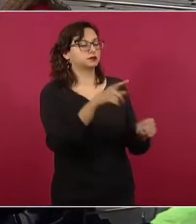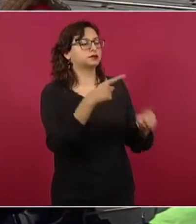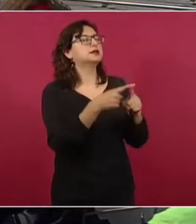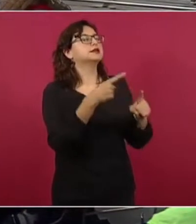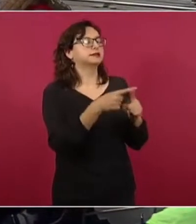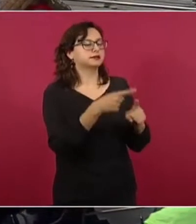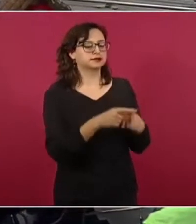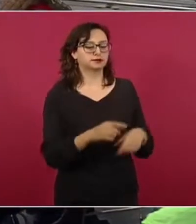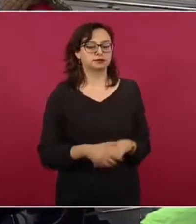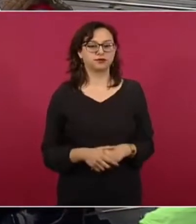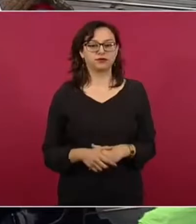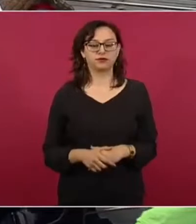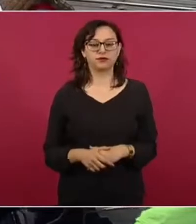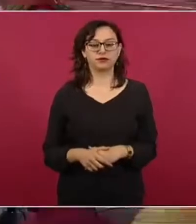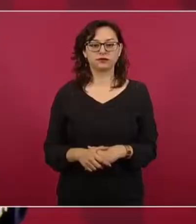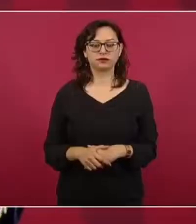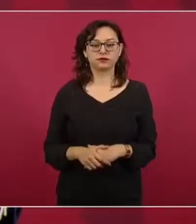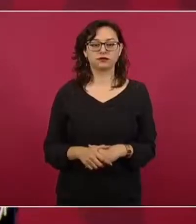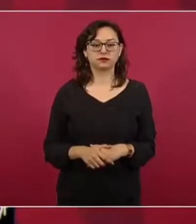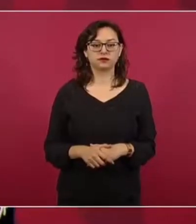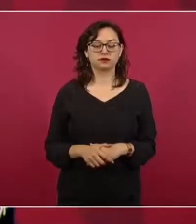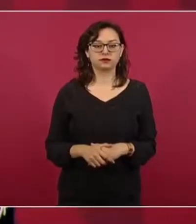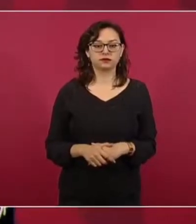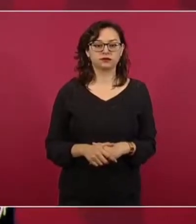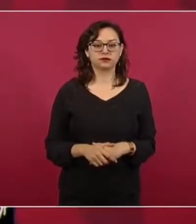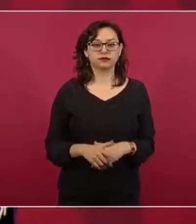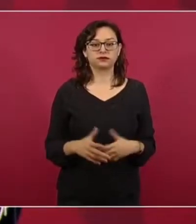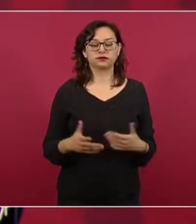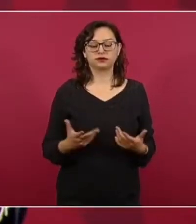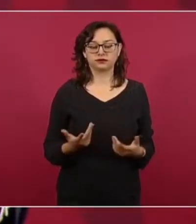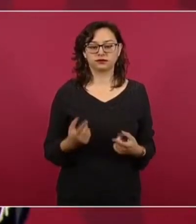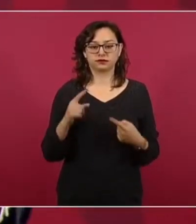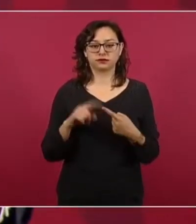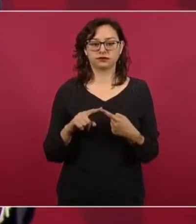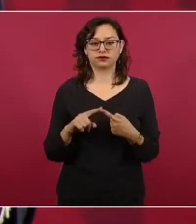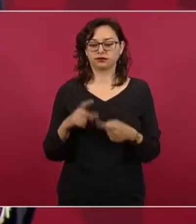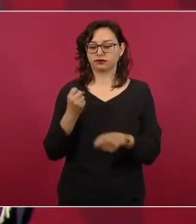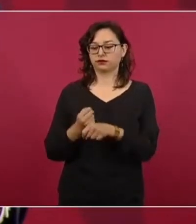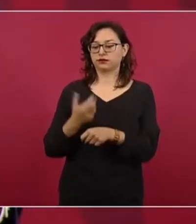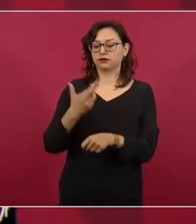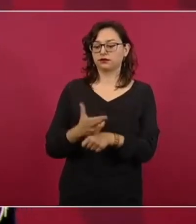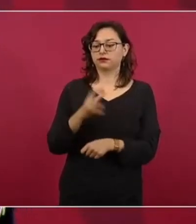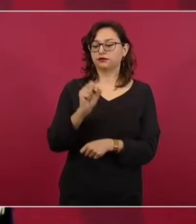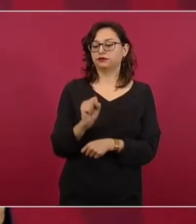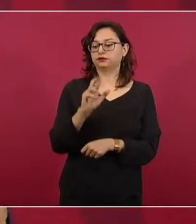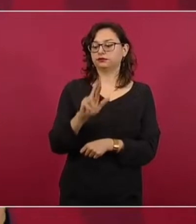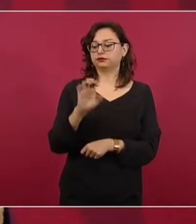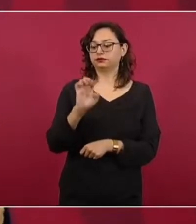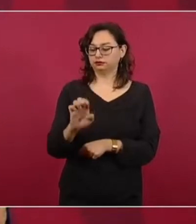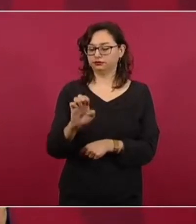el secretario de Relaciones Exteriores